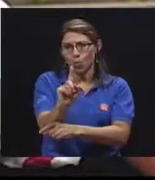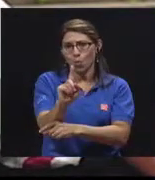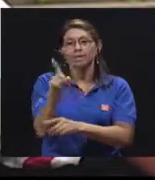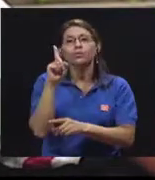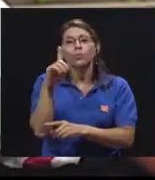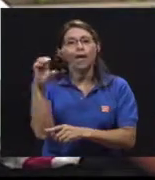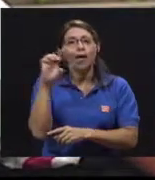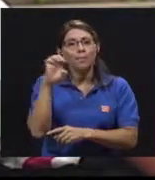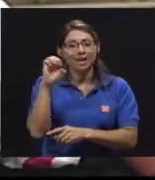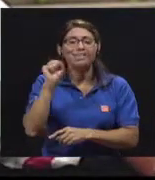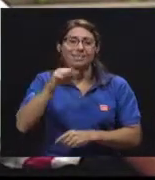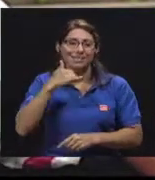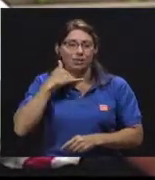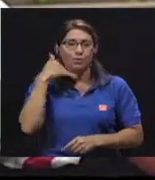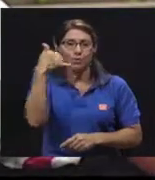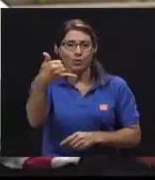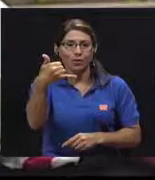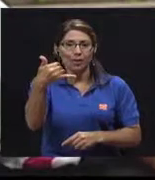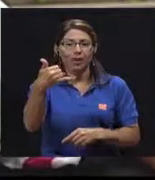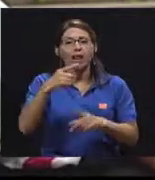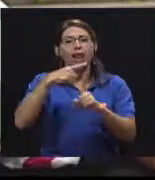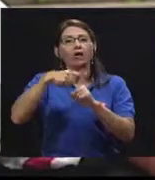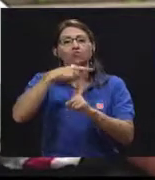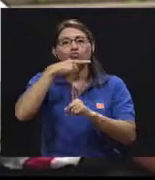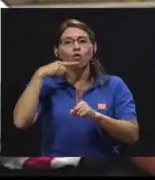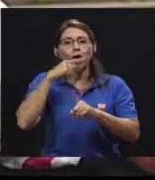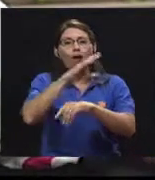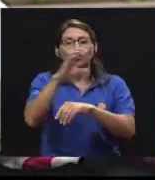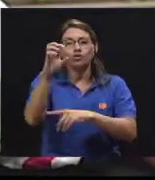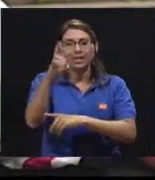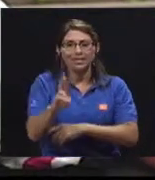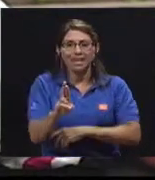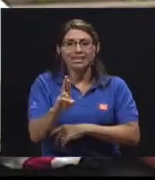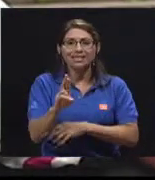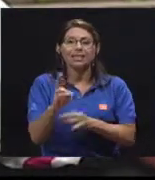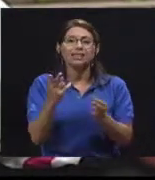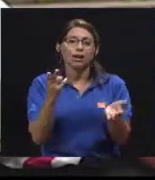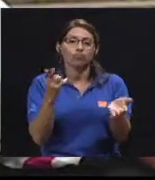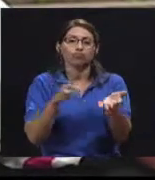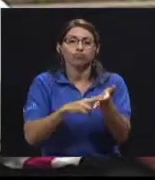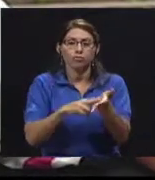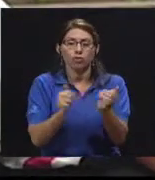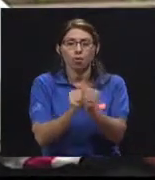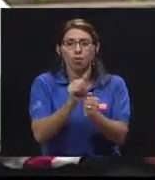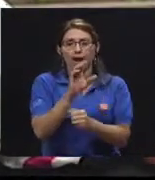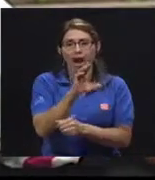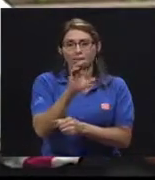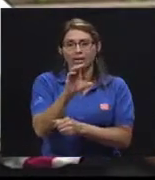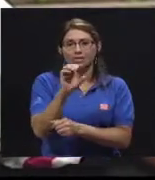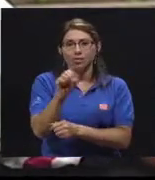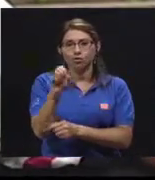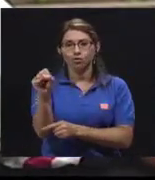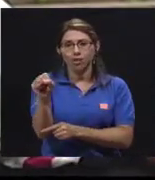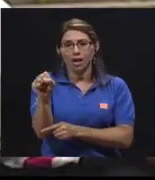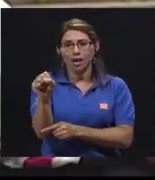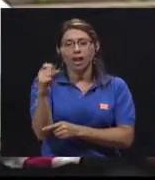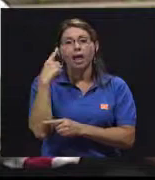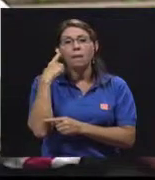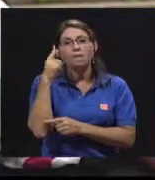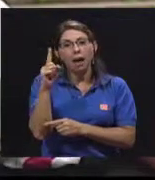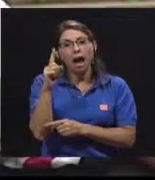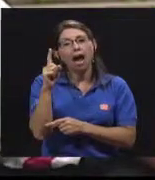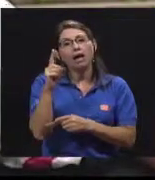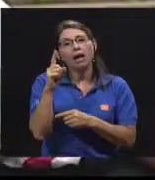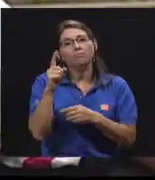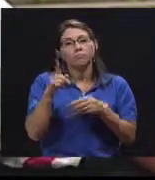Normalmente, pues, la Cruz Roja Costalicense tiene este contrato, pues, con la Caja Costalicense de Seguro Social para realizar traslados